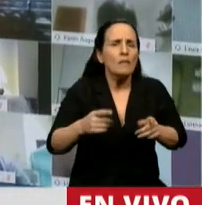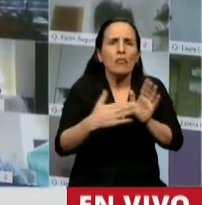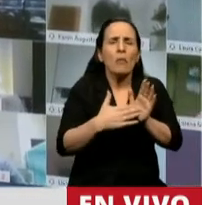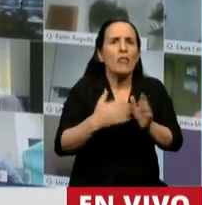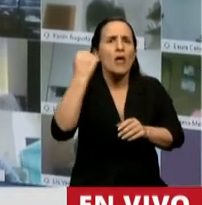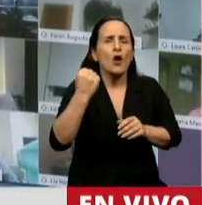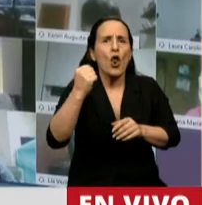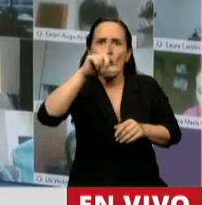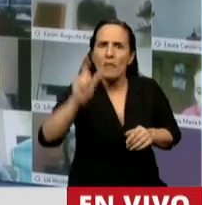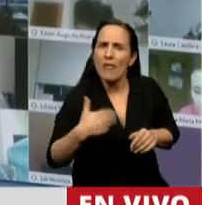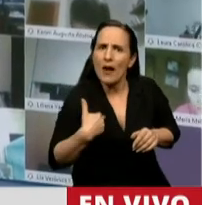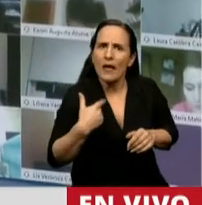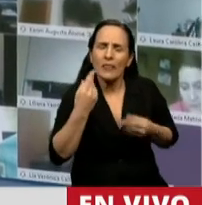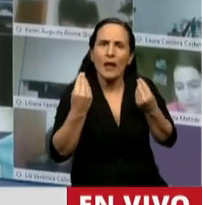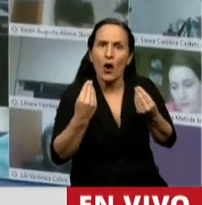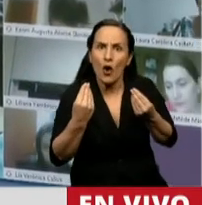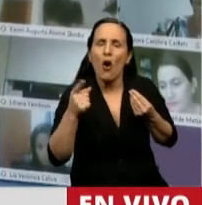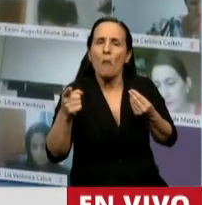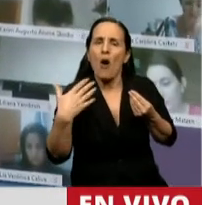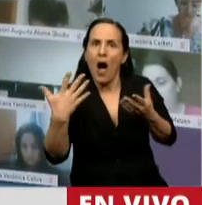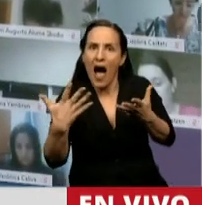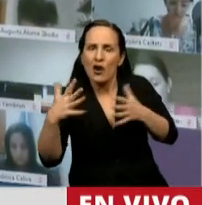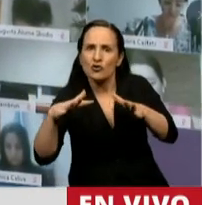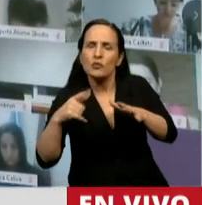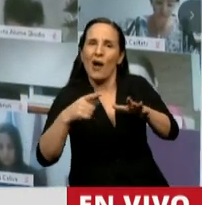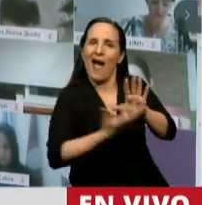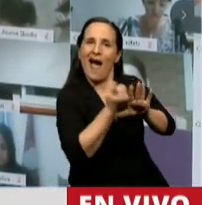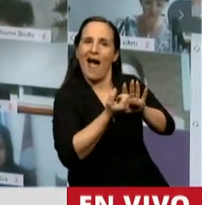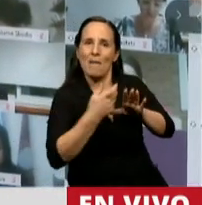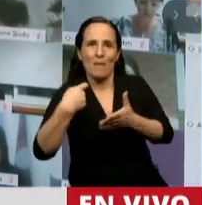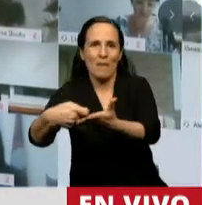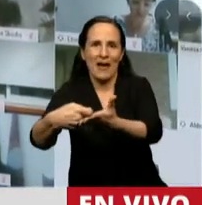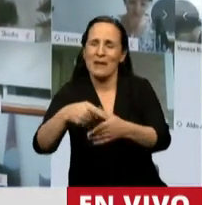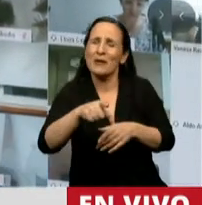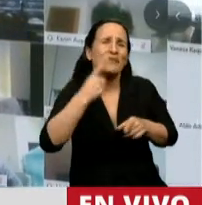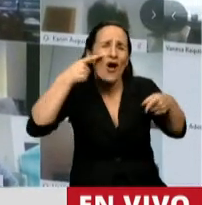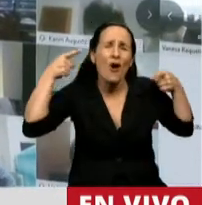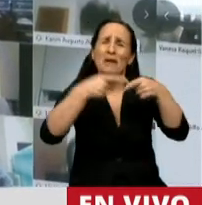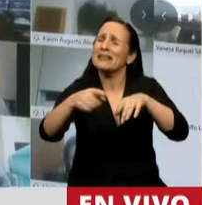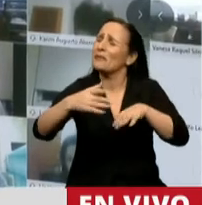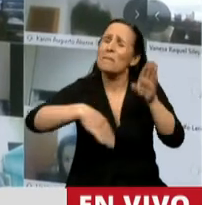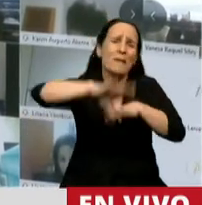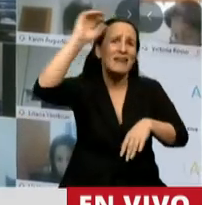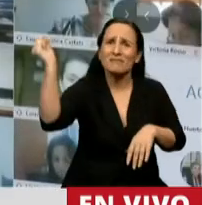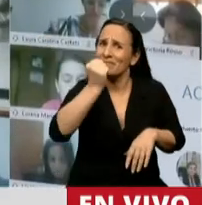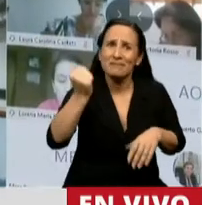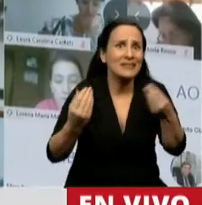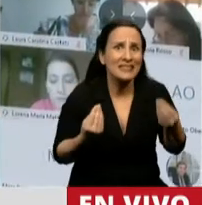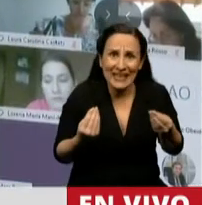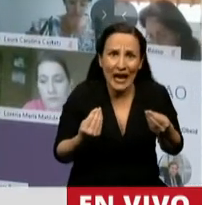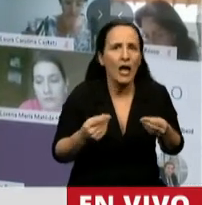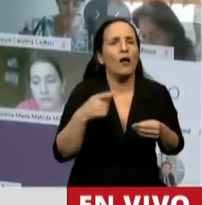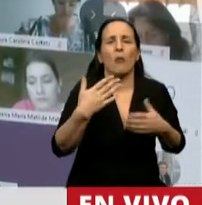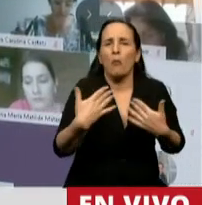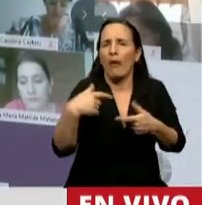nacional. Pero la base de este fondo es preservar el sistema previsional. Y a mí en esta defensa del